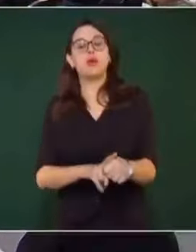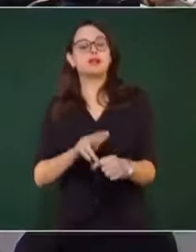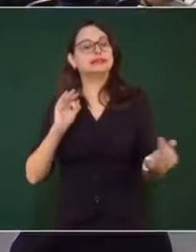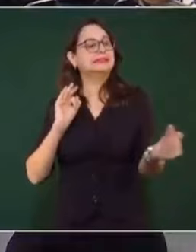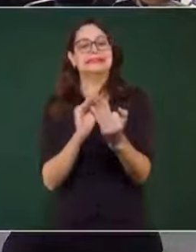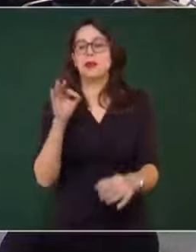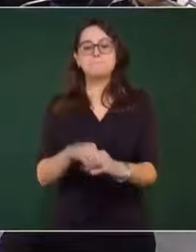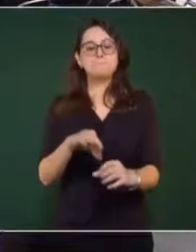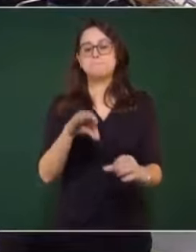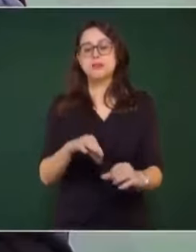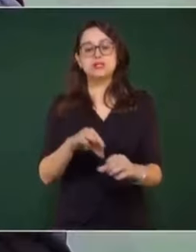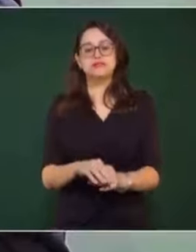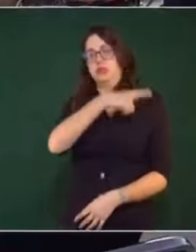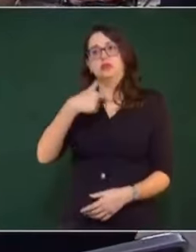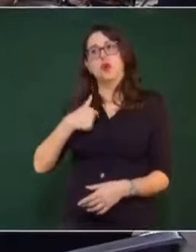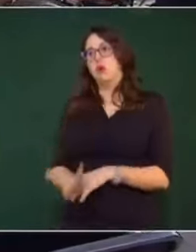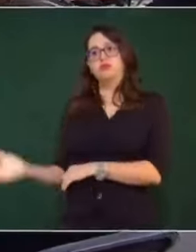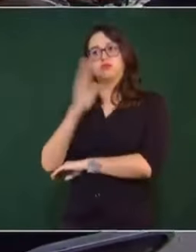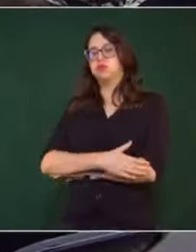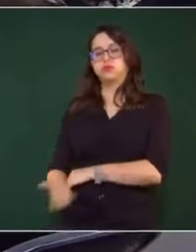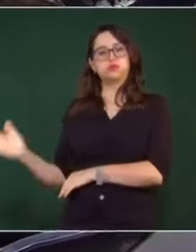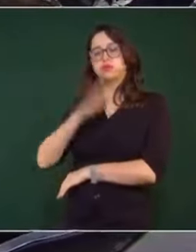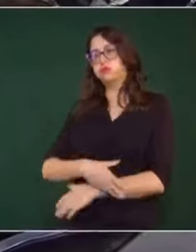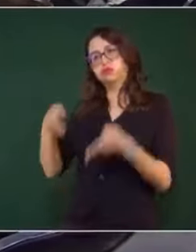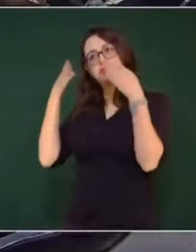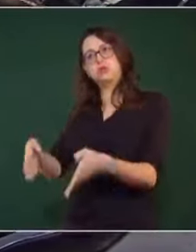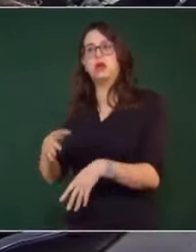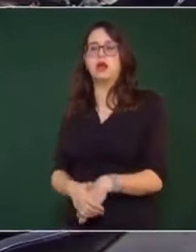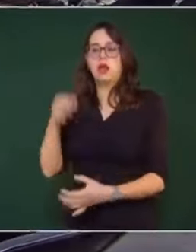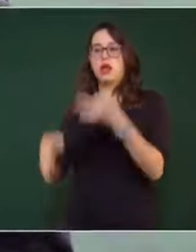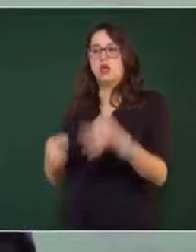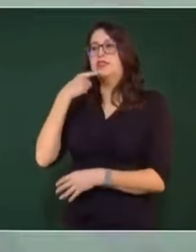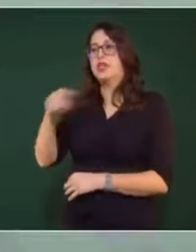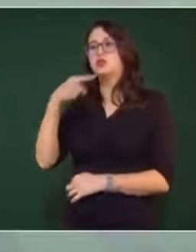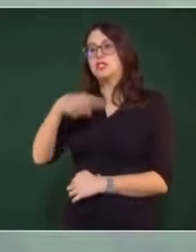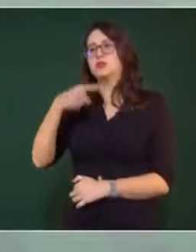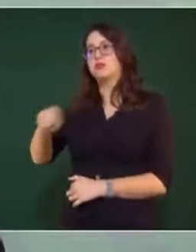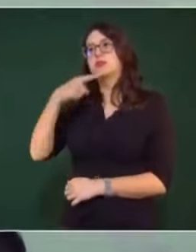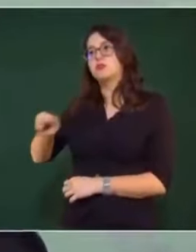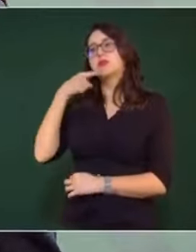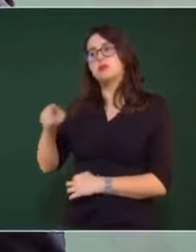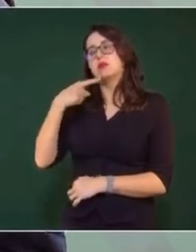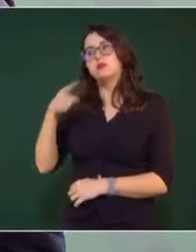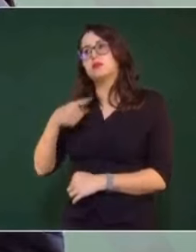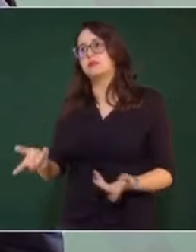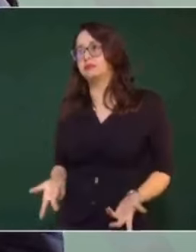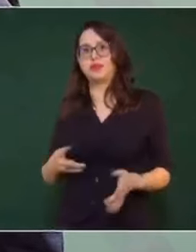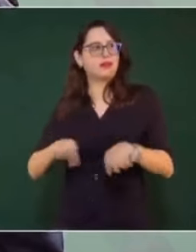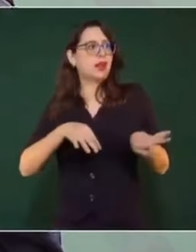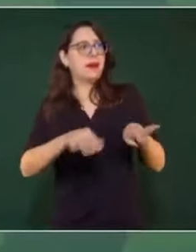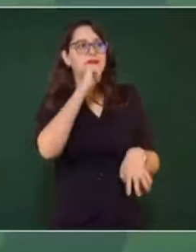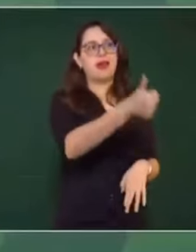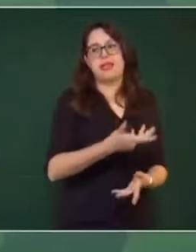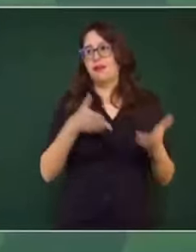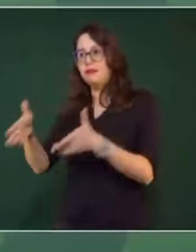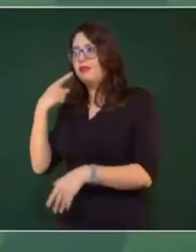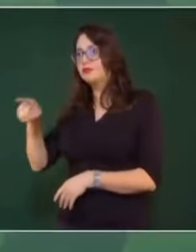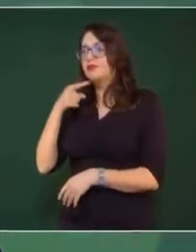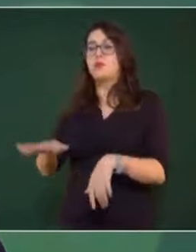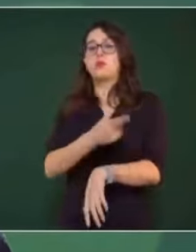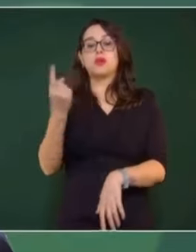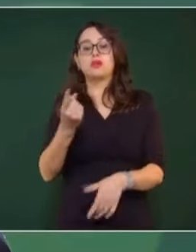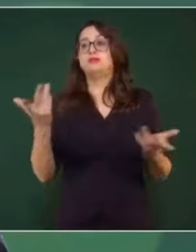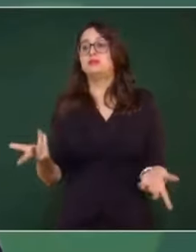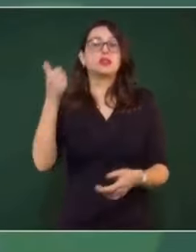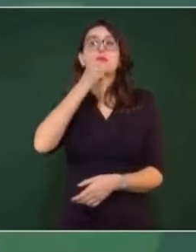en puerta y siempre hay nerviosismos. Porque ¿a quién creen que le echaron la culpa de lo de la salida de esta periodista?